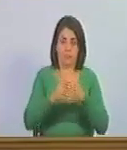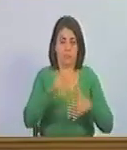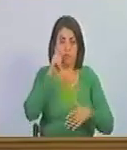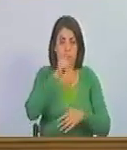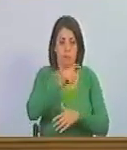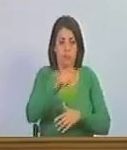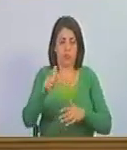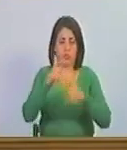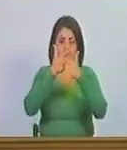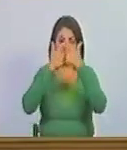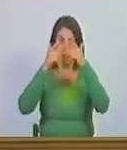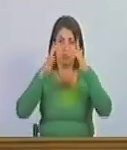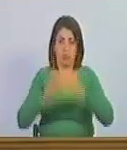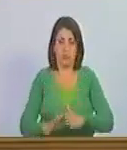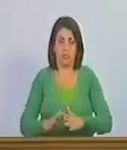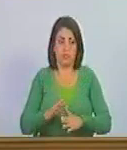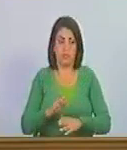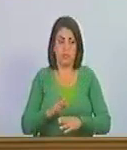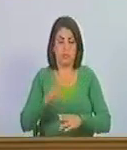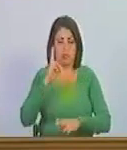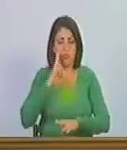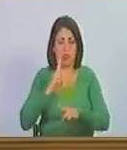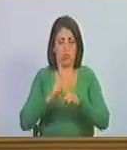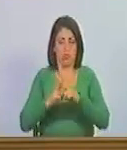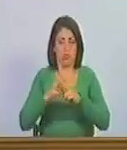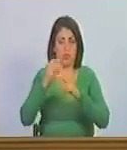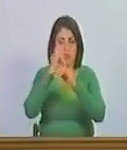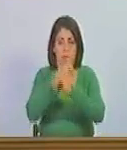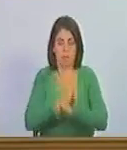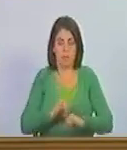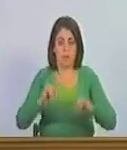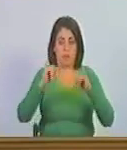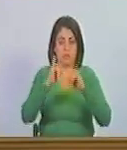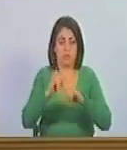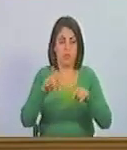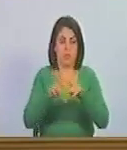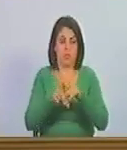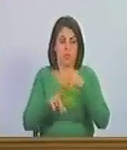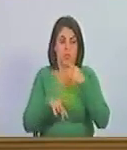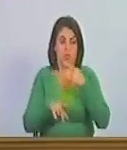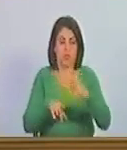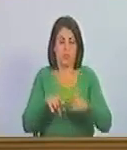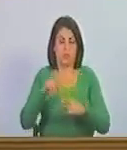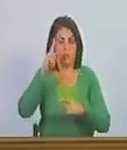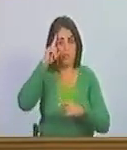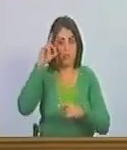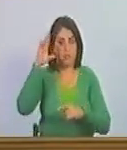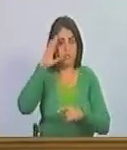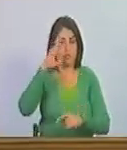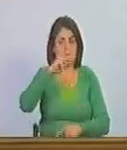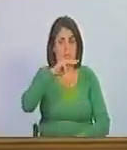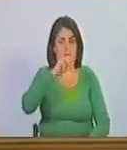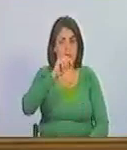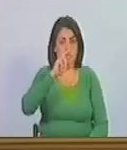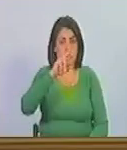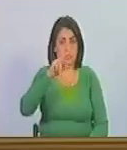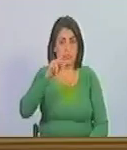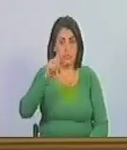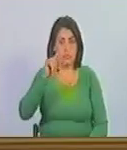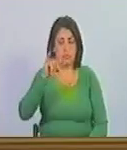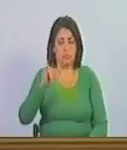pueblo libre, plenoroso, soberano, independiente como tanto lo soñó el apóstol José Martín.